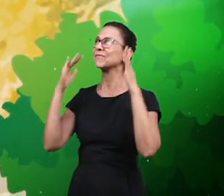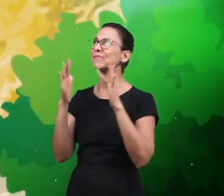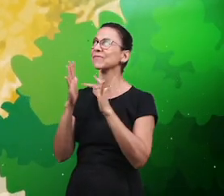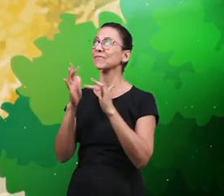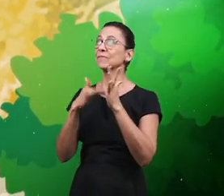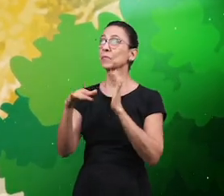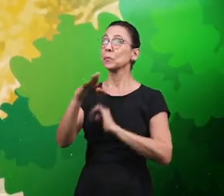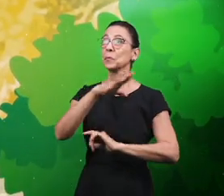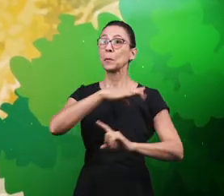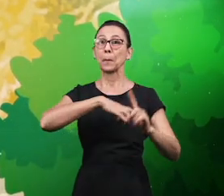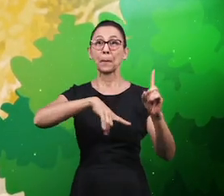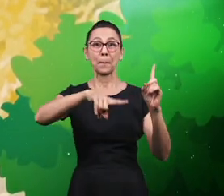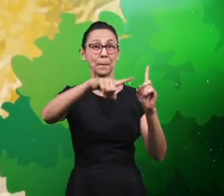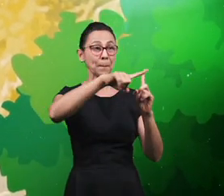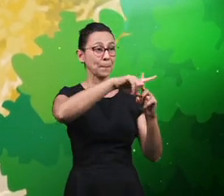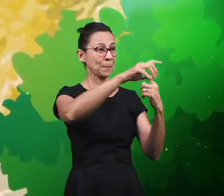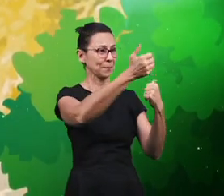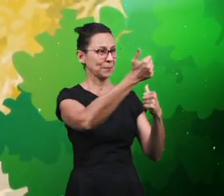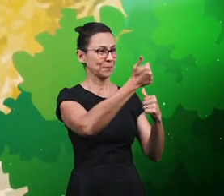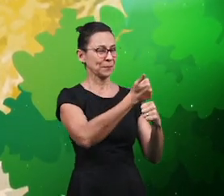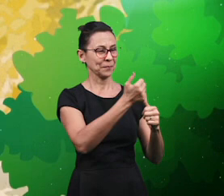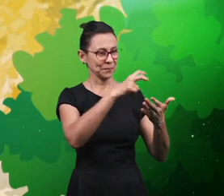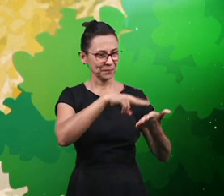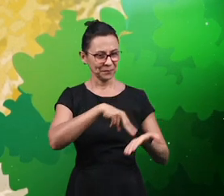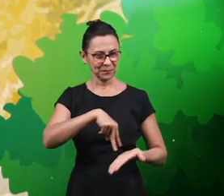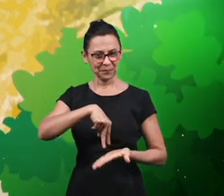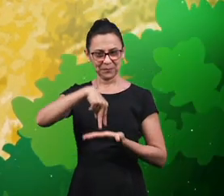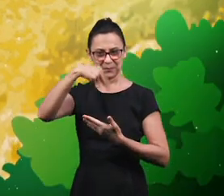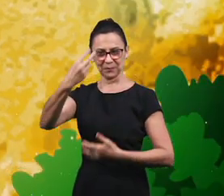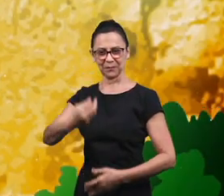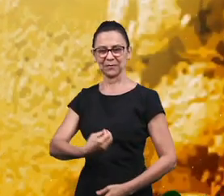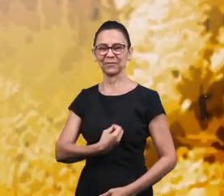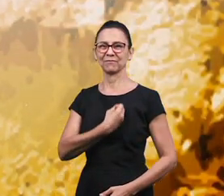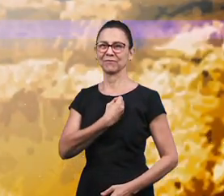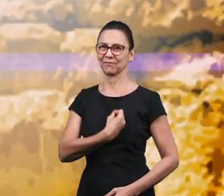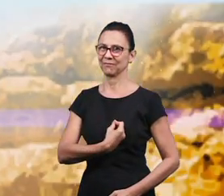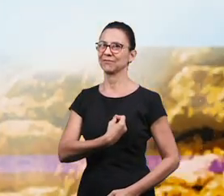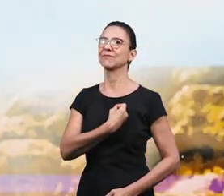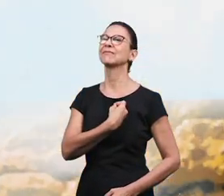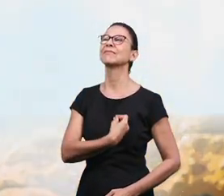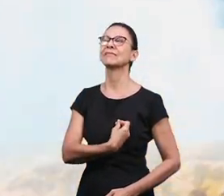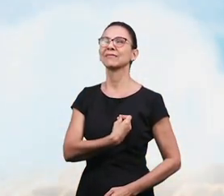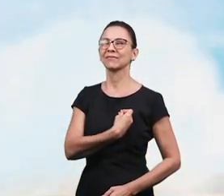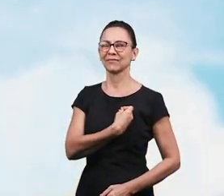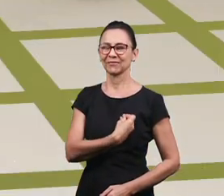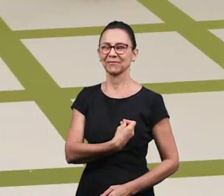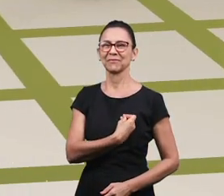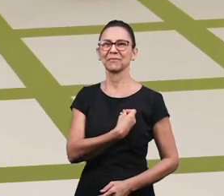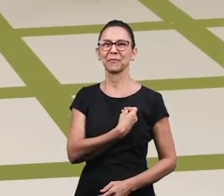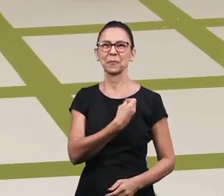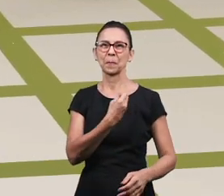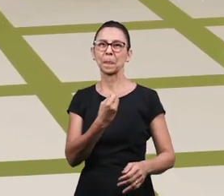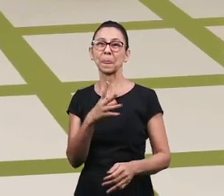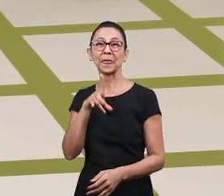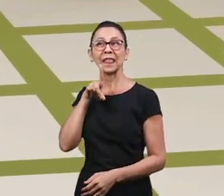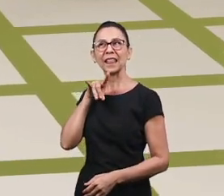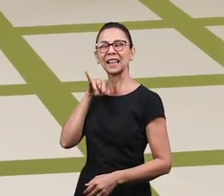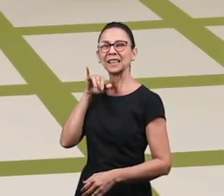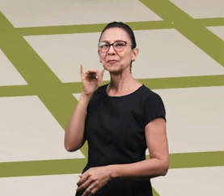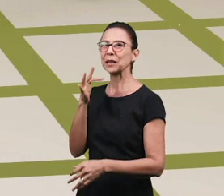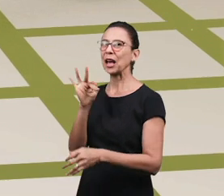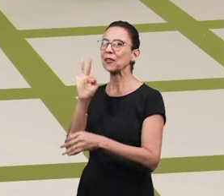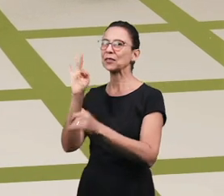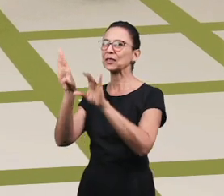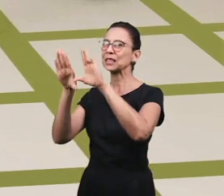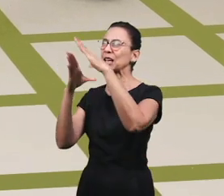ressuscitó Y vivió la gestión Cuando encuentro